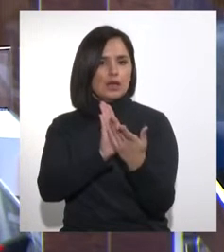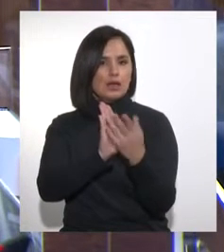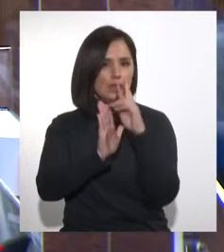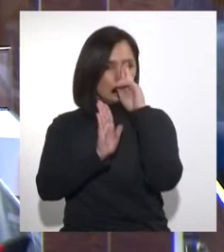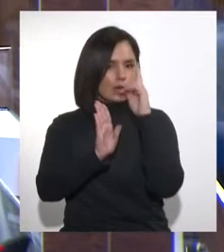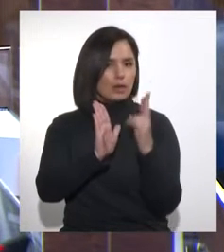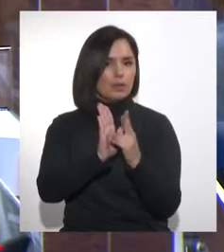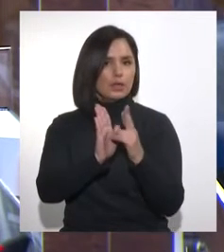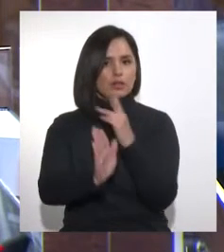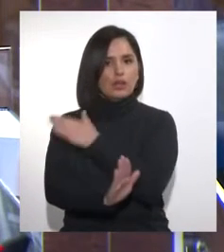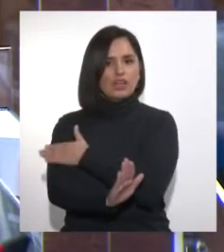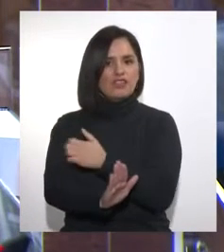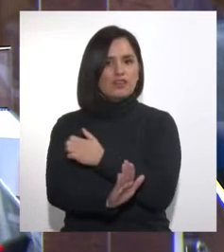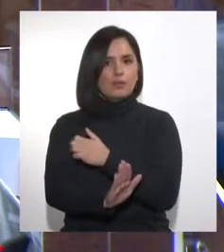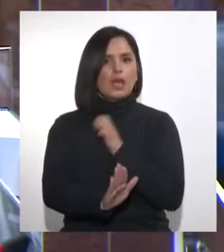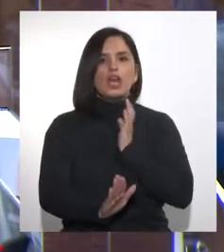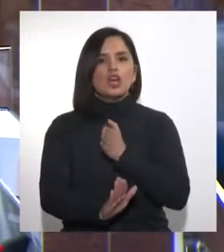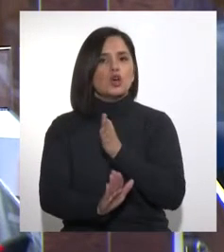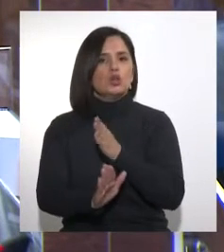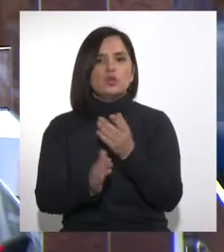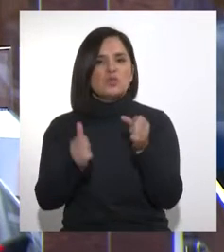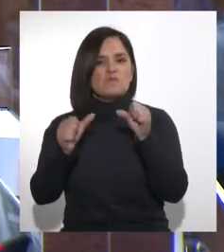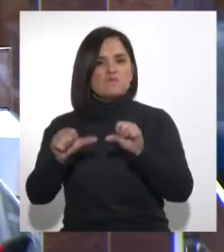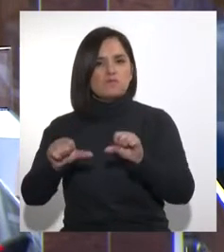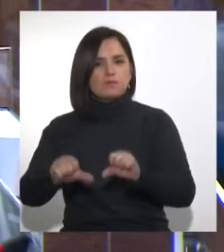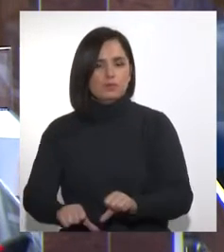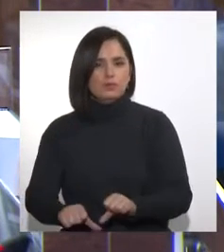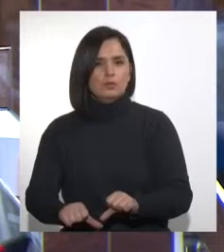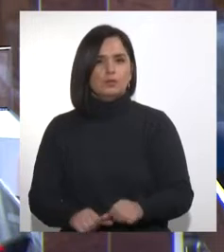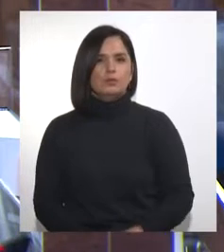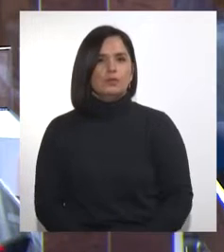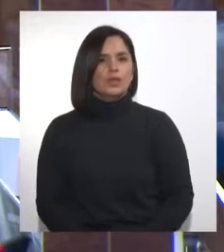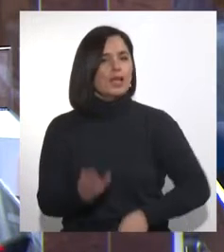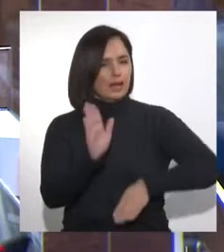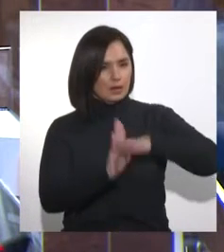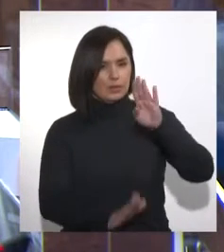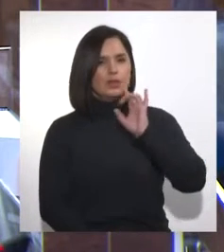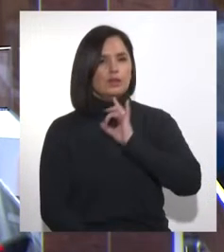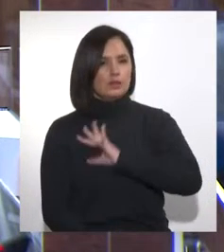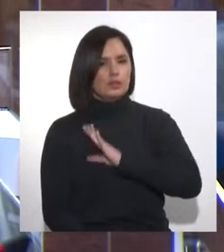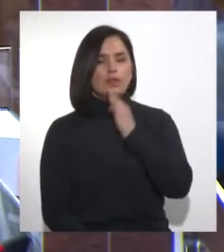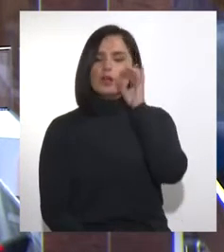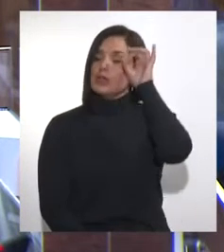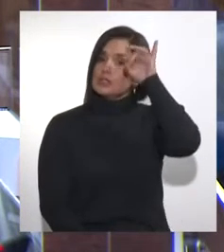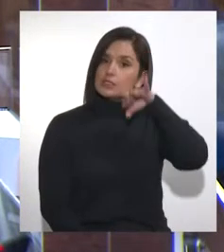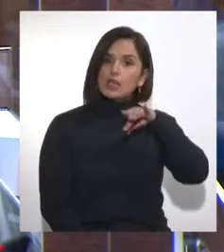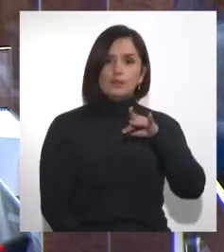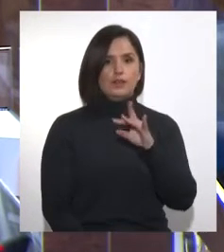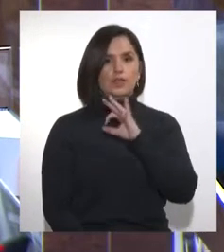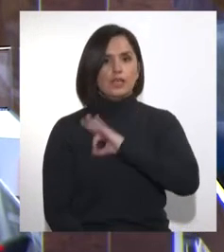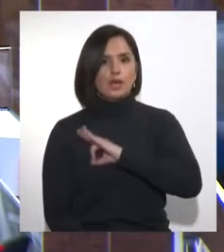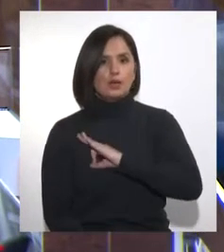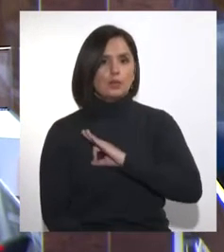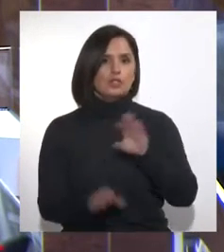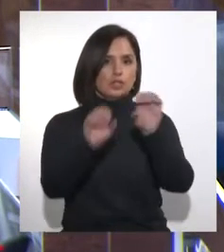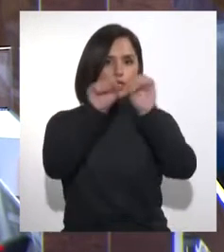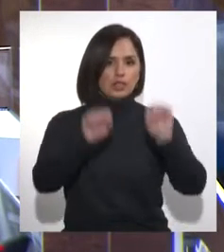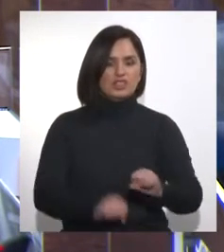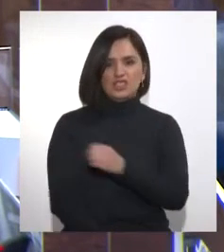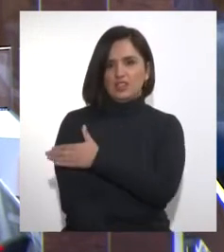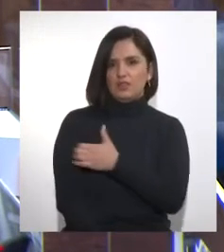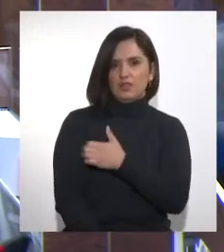La mayoría de los chilenos, Presidenta, sabe que las pensiones que genera el sistema de las AFP son entre